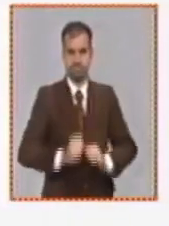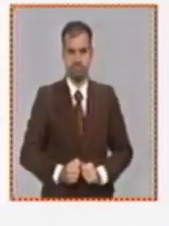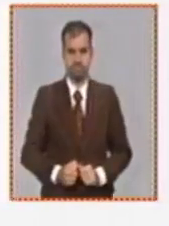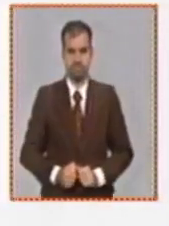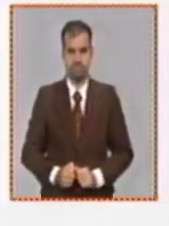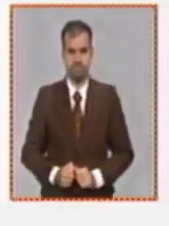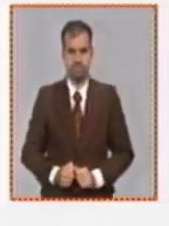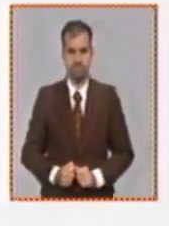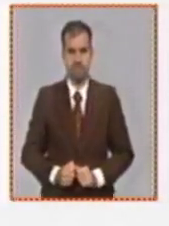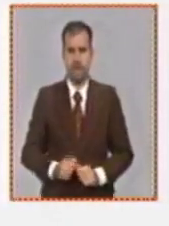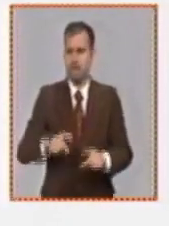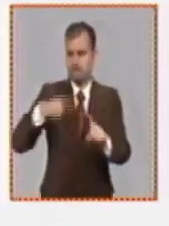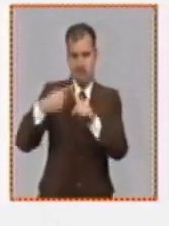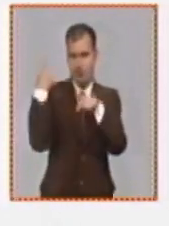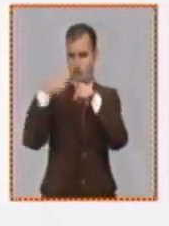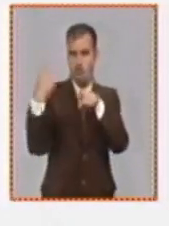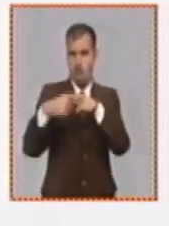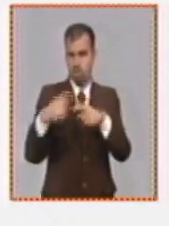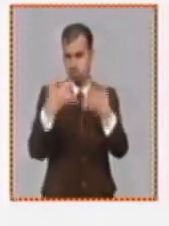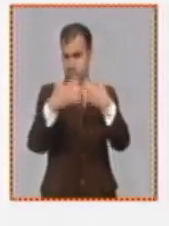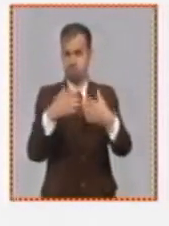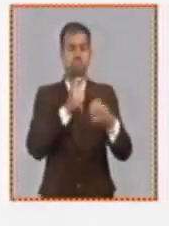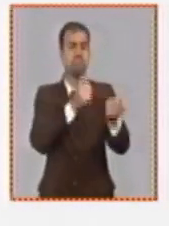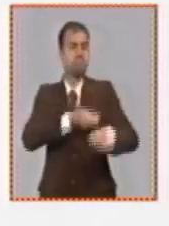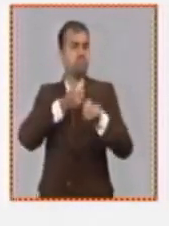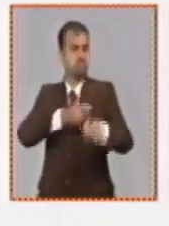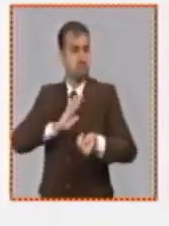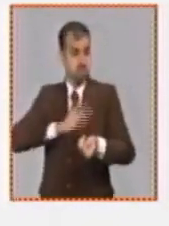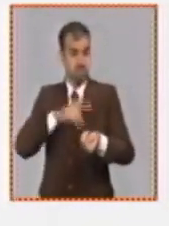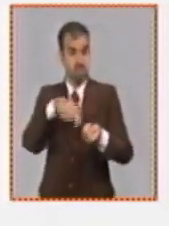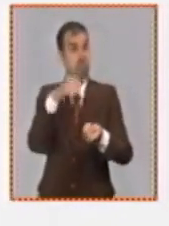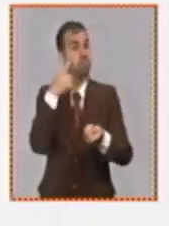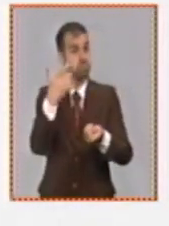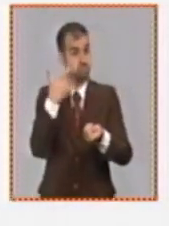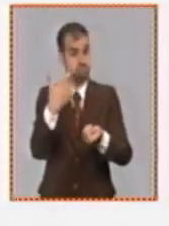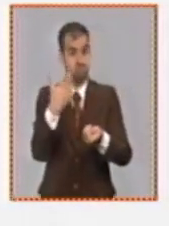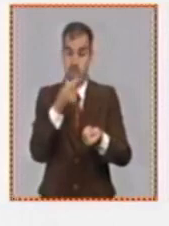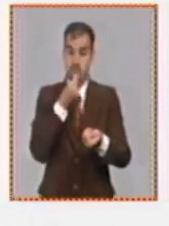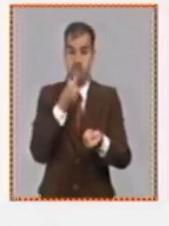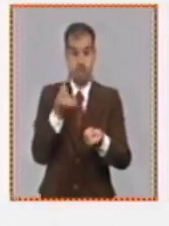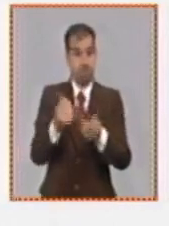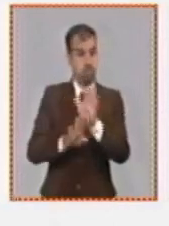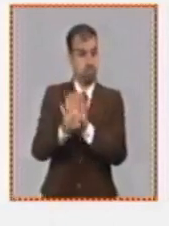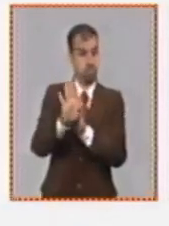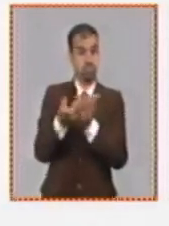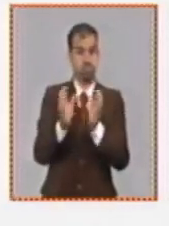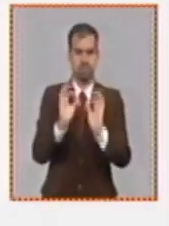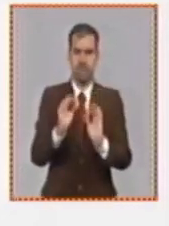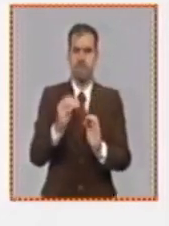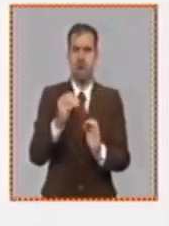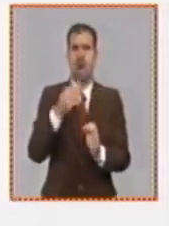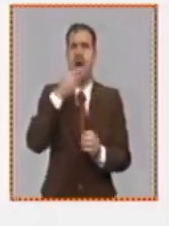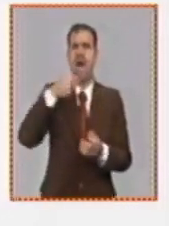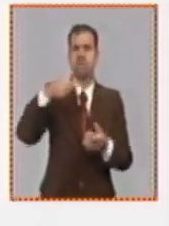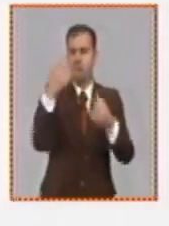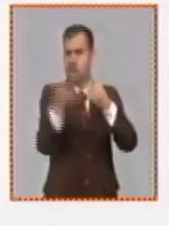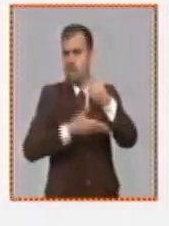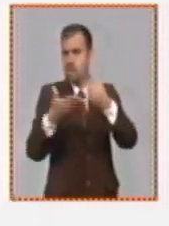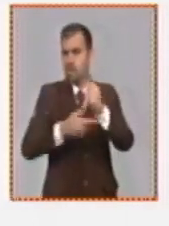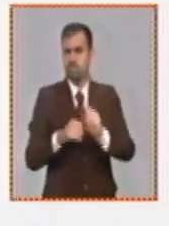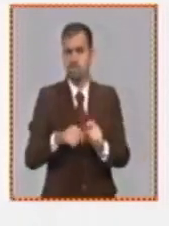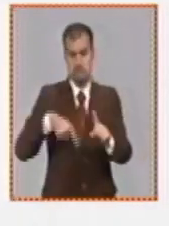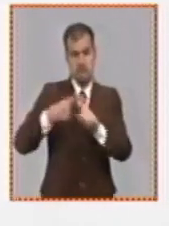son acopiados, productos agropecuarios, por la importancia que tienen en la economía, podemos mencionar la caña de azúcar, el tabaco,